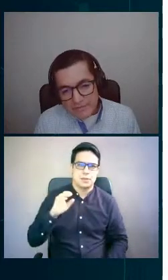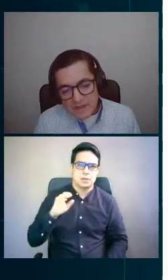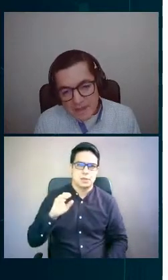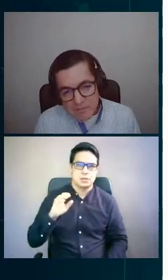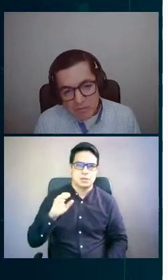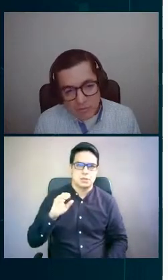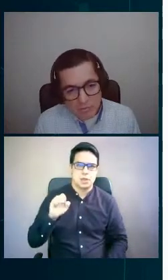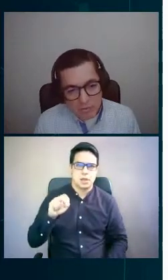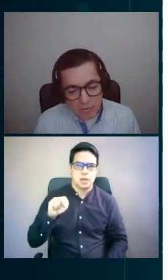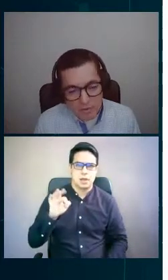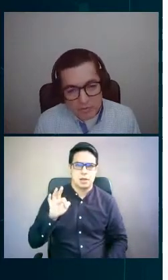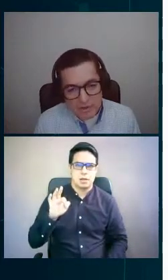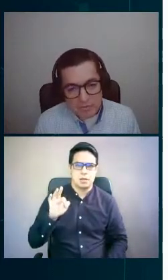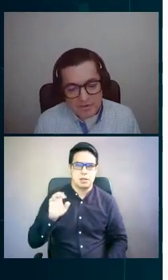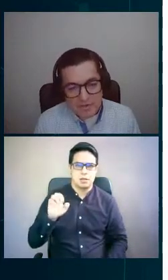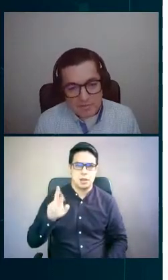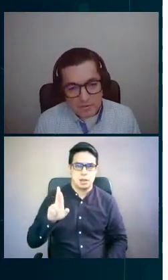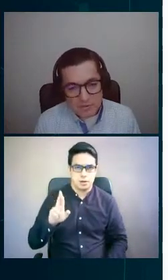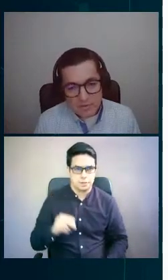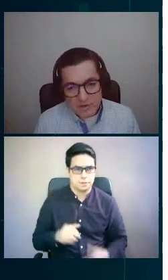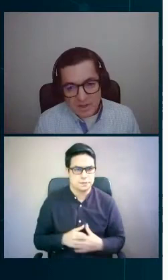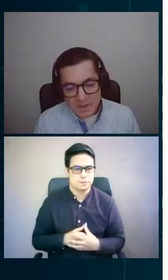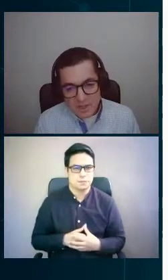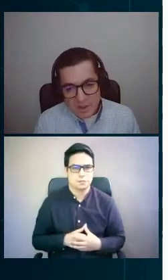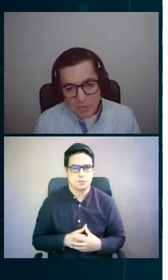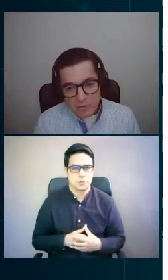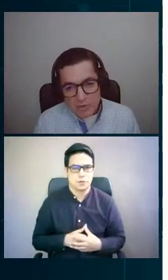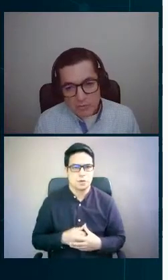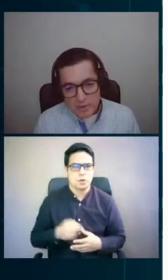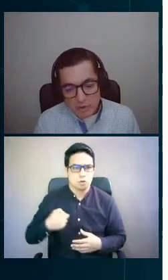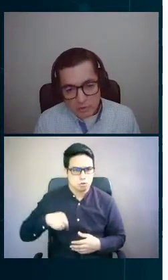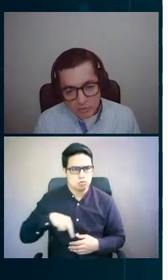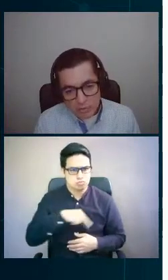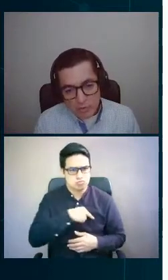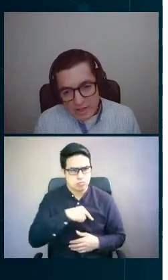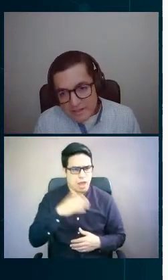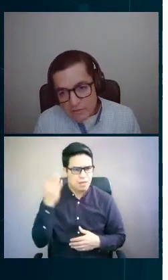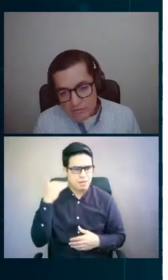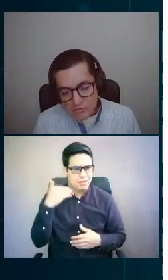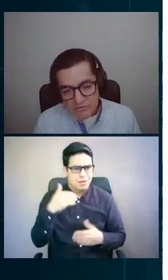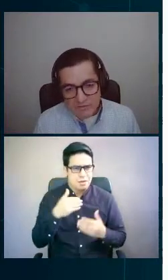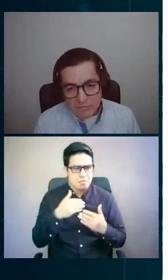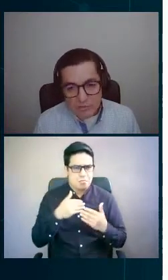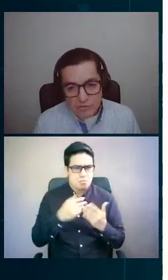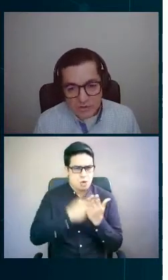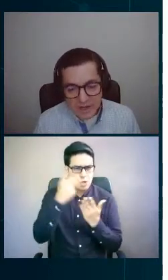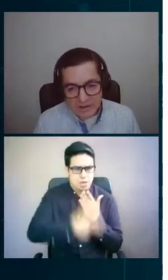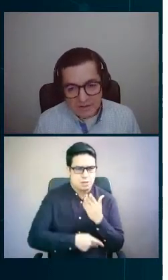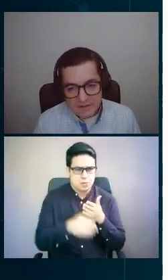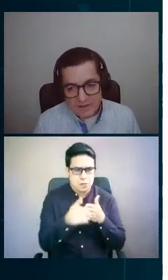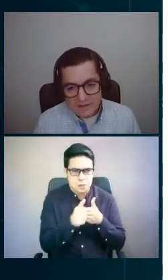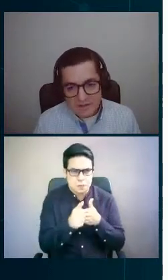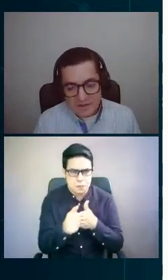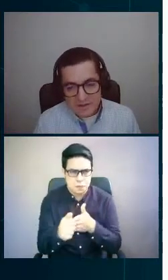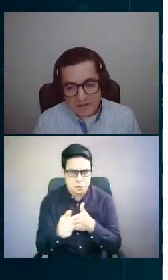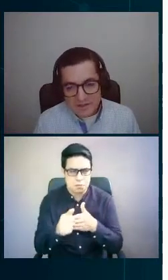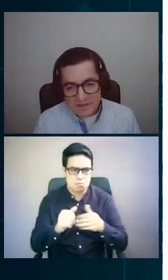Nosotros ya teníamos, como vimos al principio, un proyecto piloto corriendo, o sea, funcional,